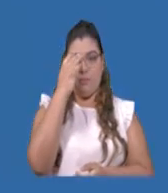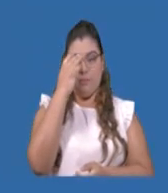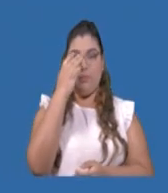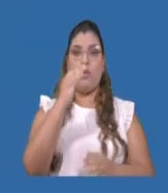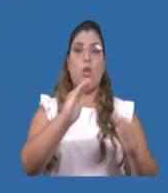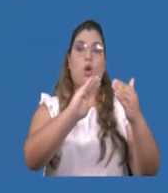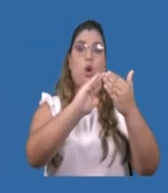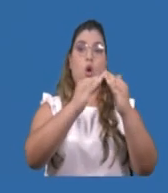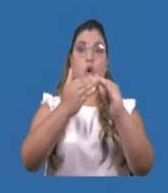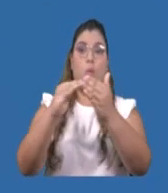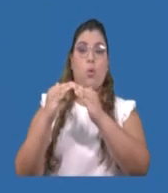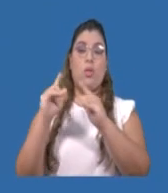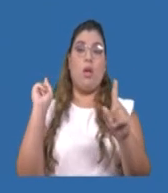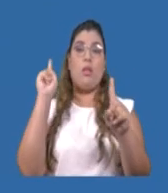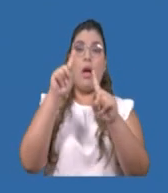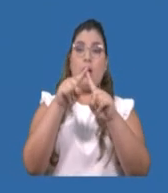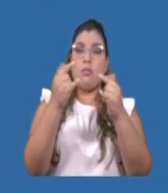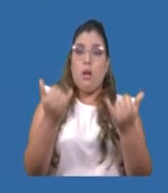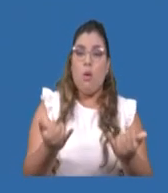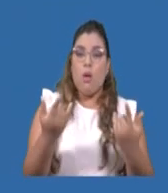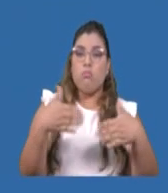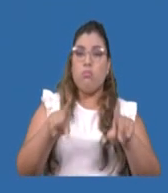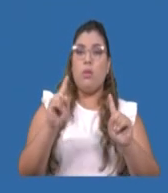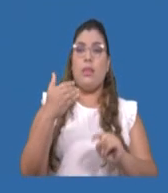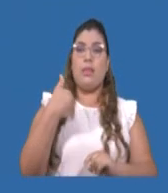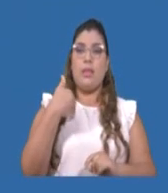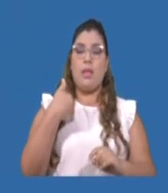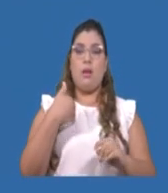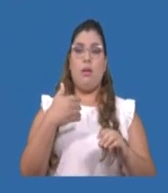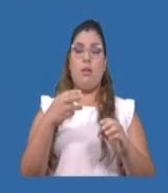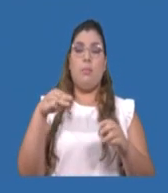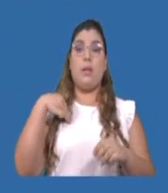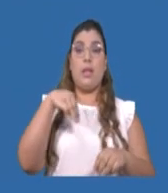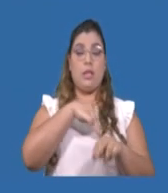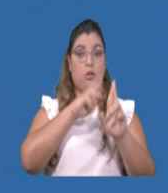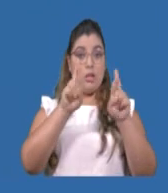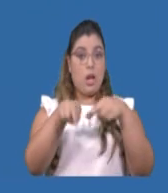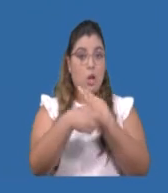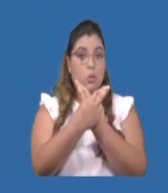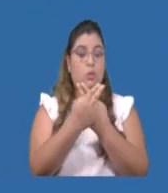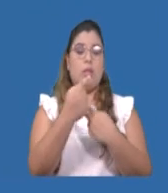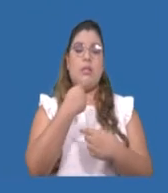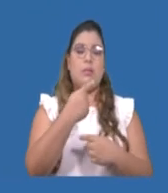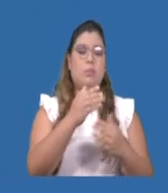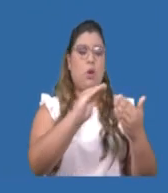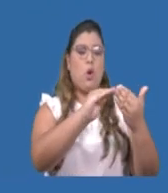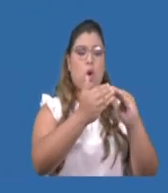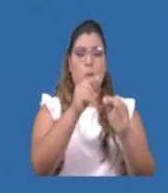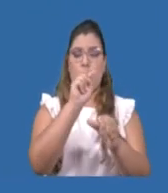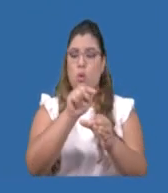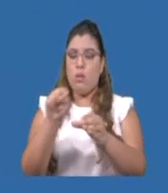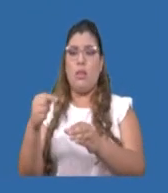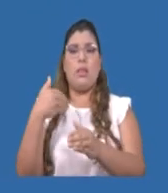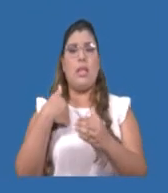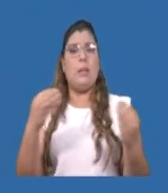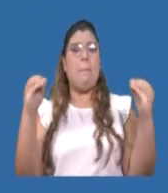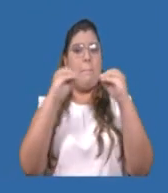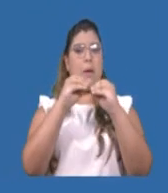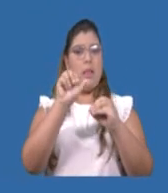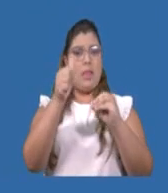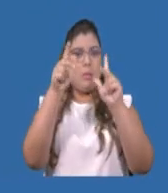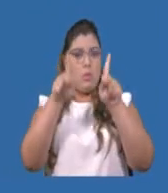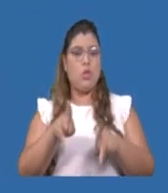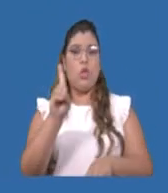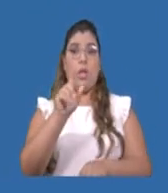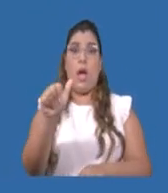Corregimientos que a la fecha se han notificado en el sistema de vigilancia más de 10 casos. Tenemos en la punta a